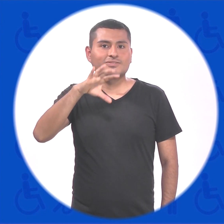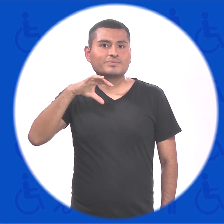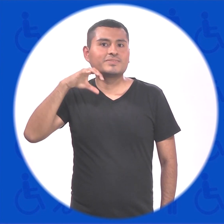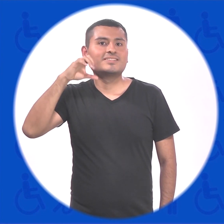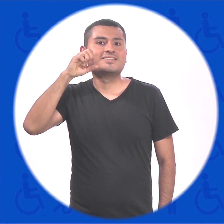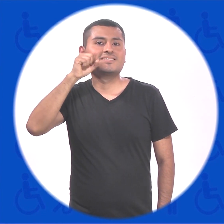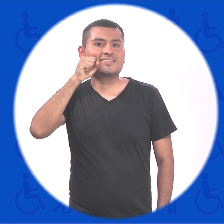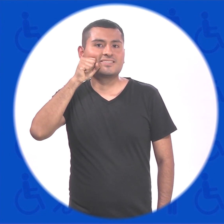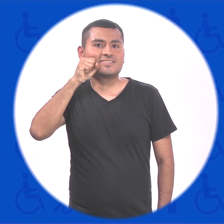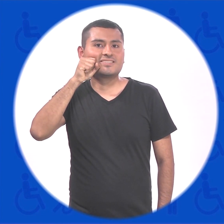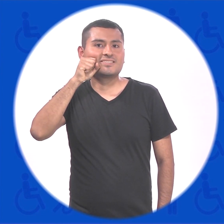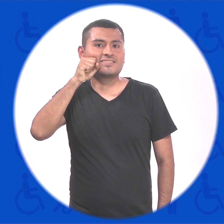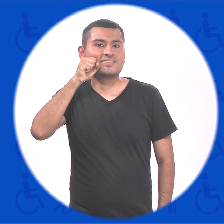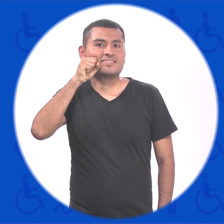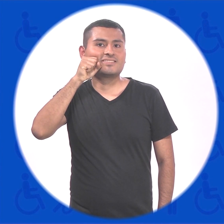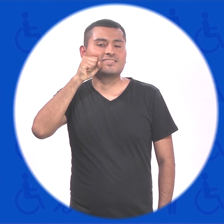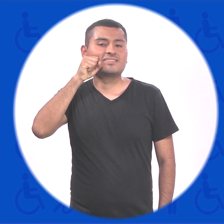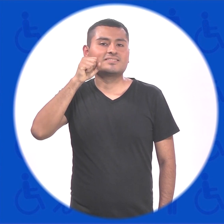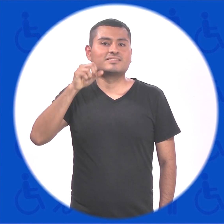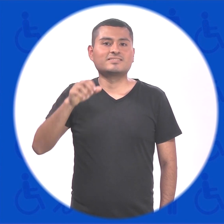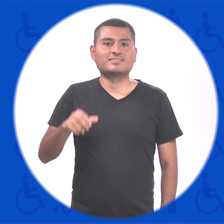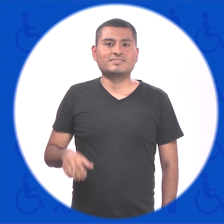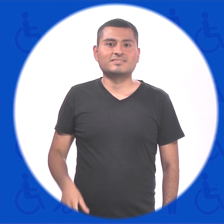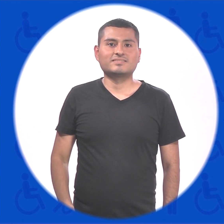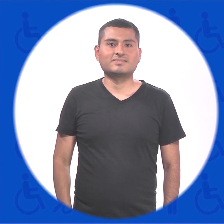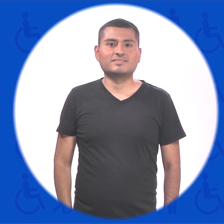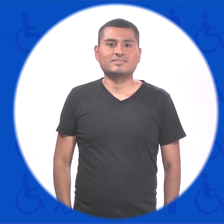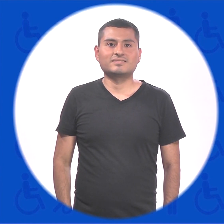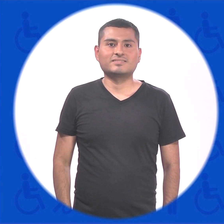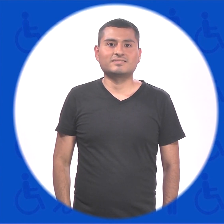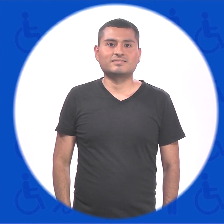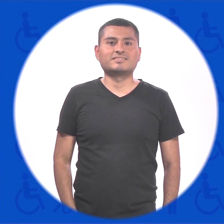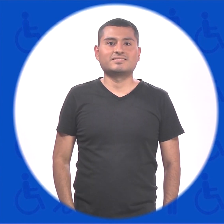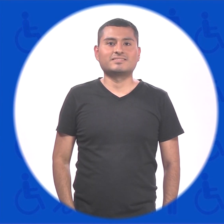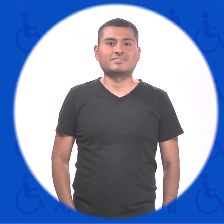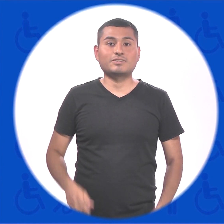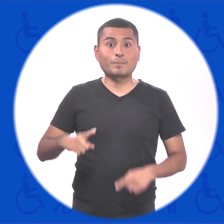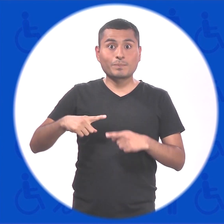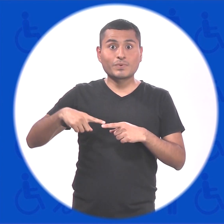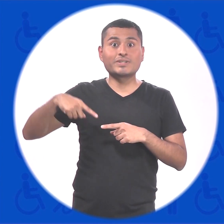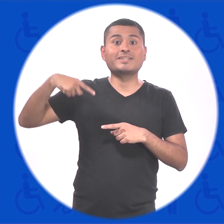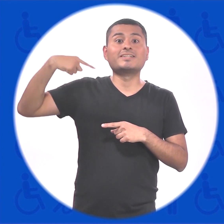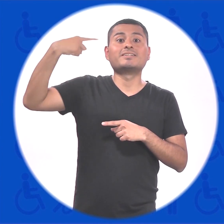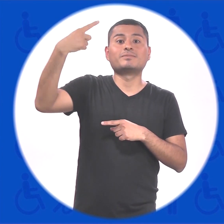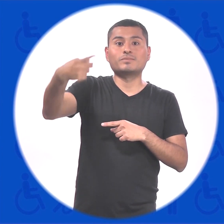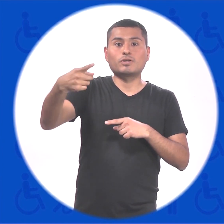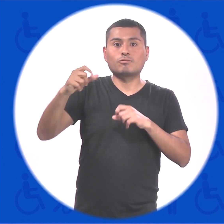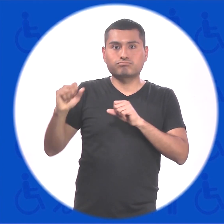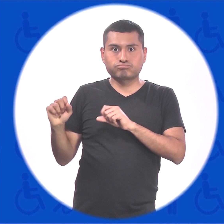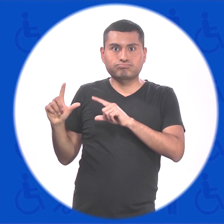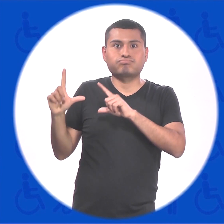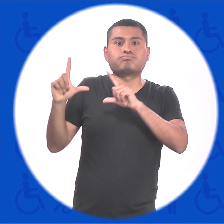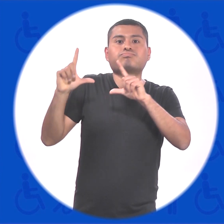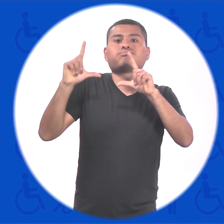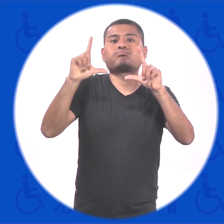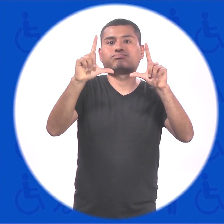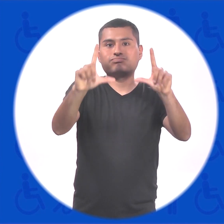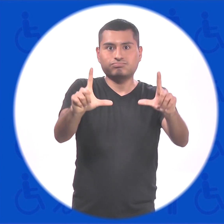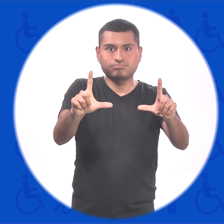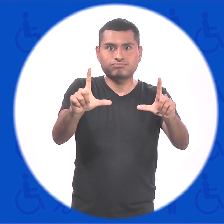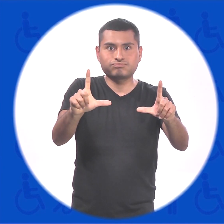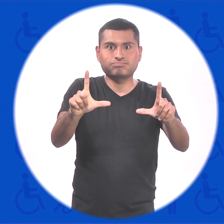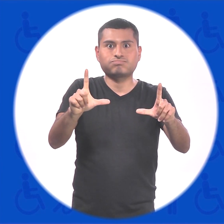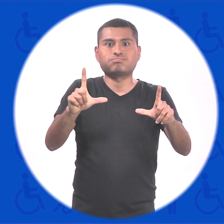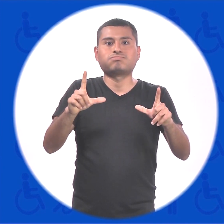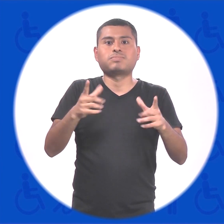Sobrina Sobrina Sobrina Sobrina Sobrina siguiente